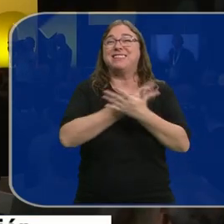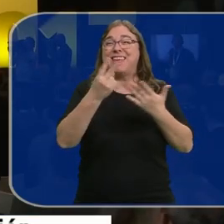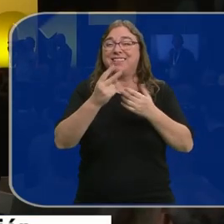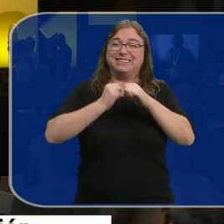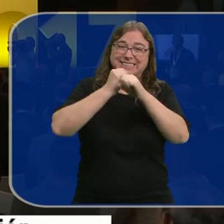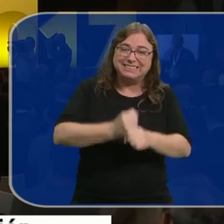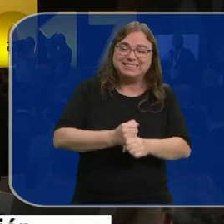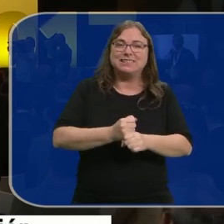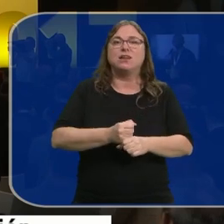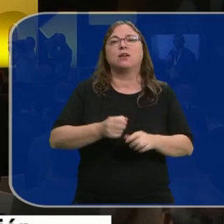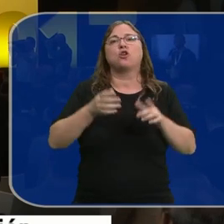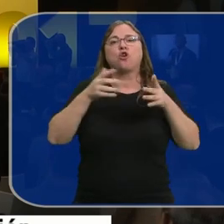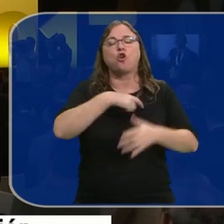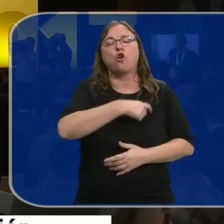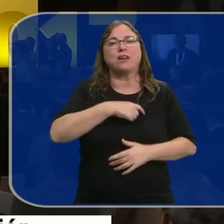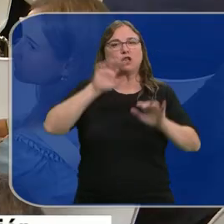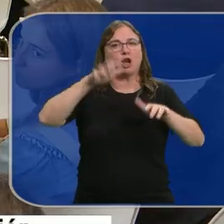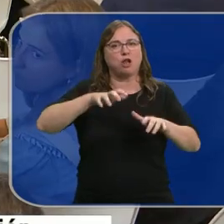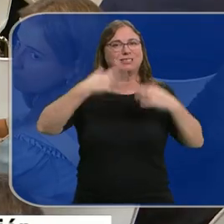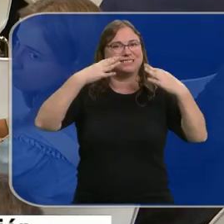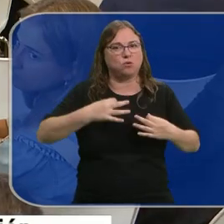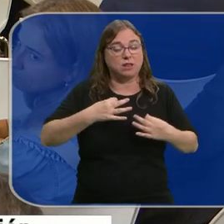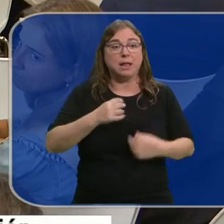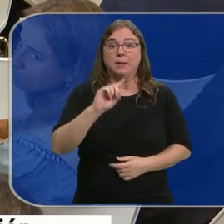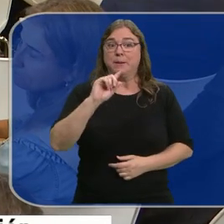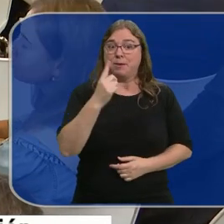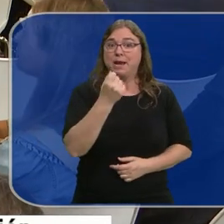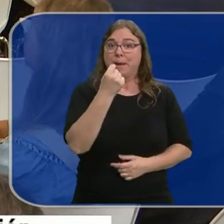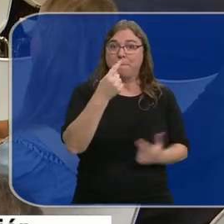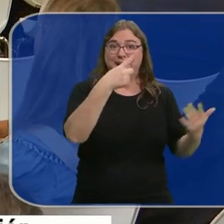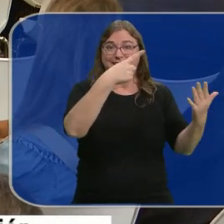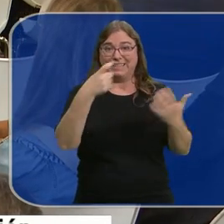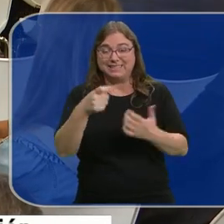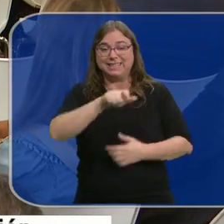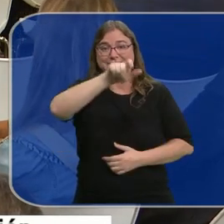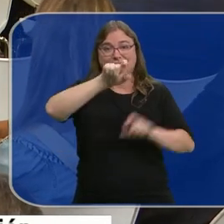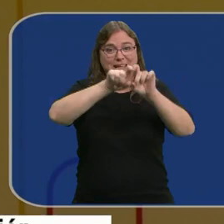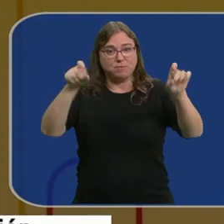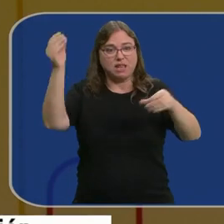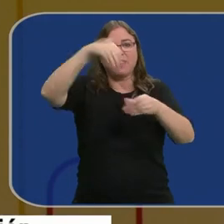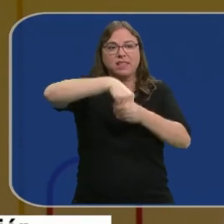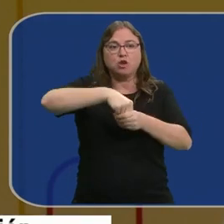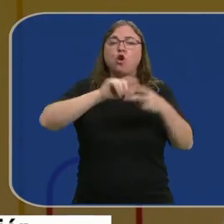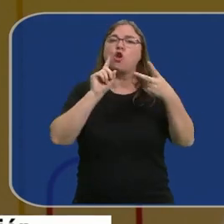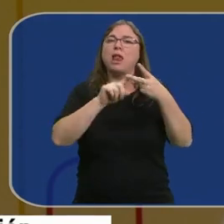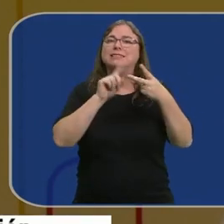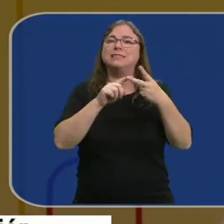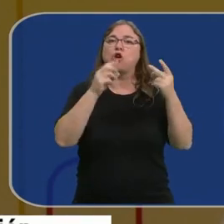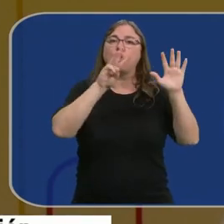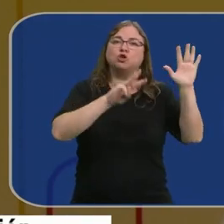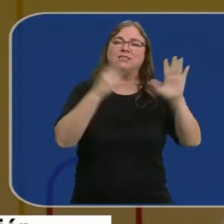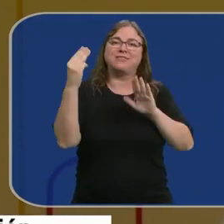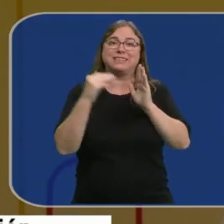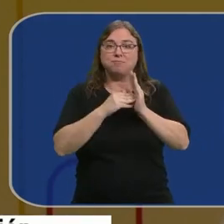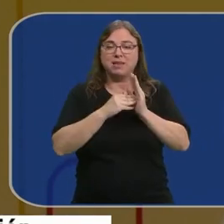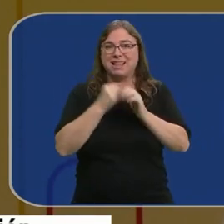Internacional de Seguridad de la Información en León. La primera de esas cifras la de las 1.600 empresas que integran este campo. La segunda la de los 83